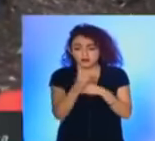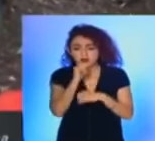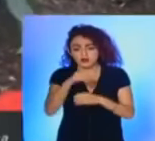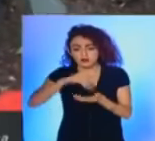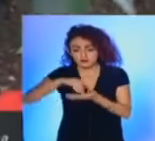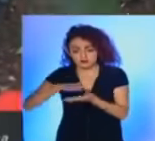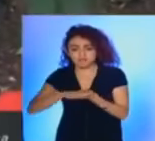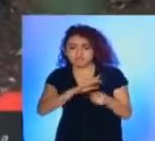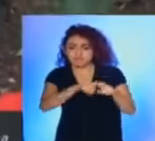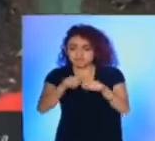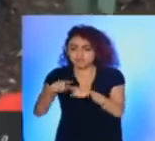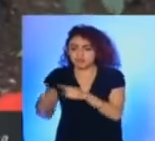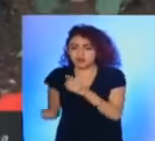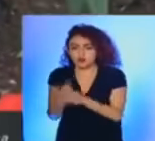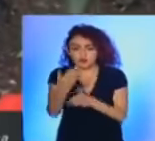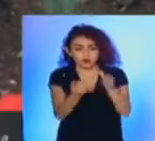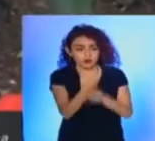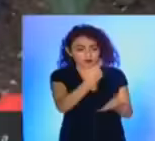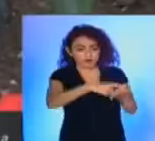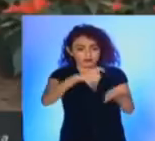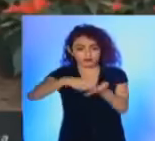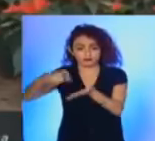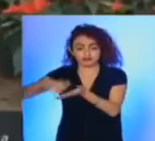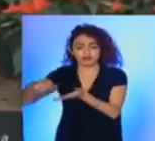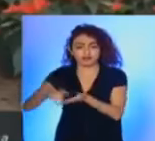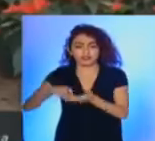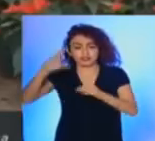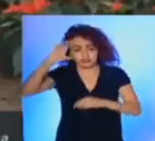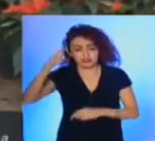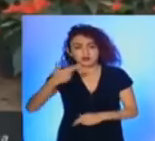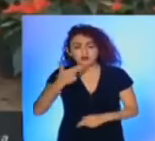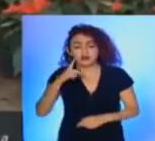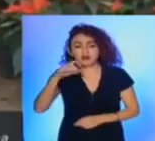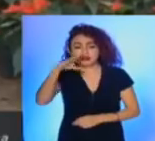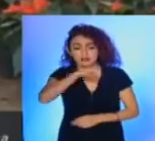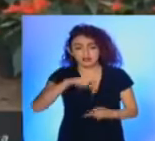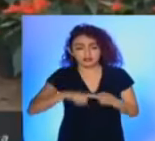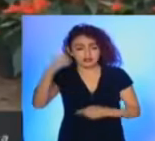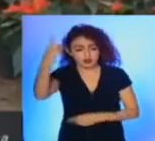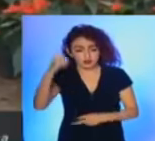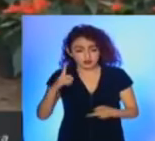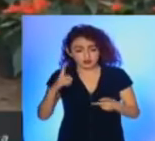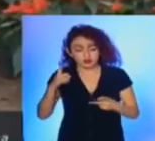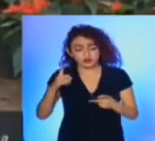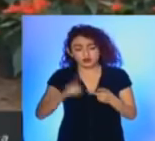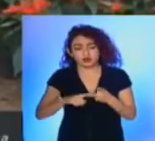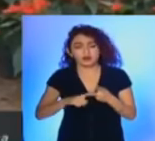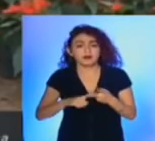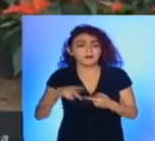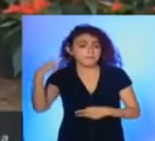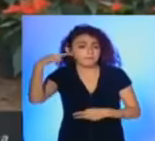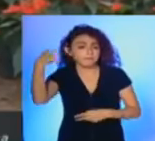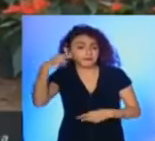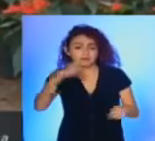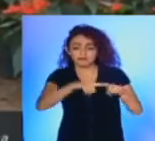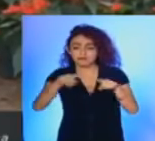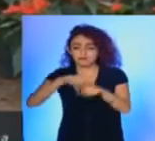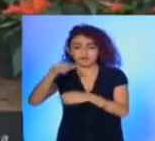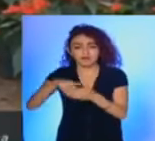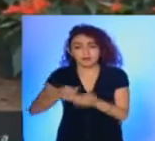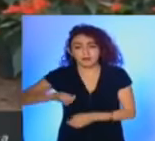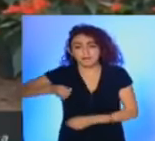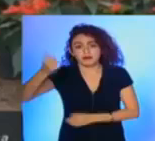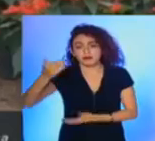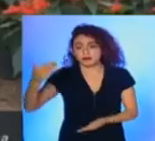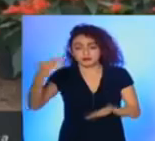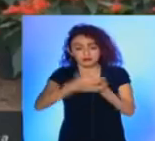tienen registros de varios nuevos compradores que son de Chihuahua, Aguascalientes, Durango, Veracruz, y de lugares que por primera